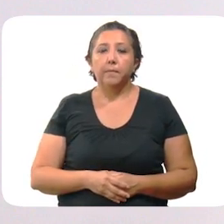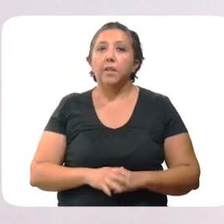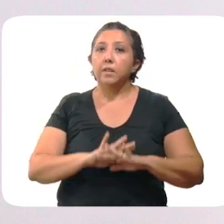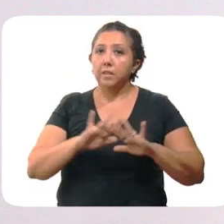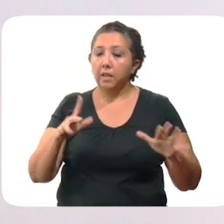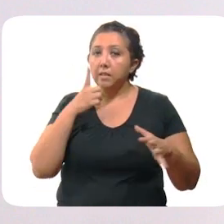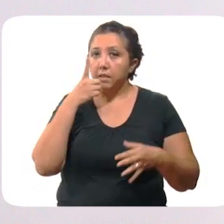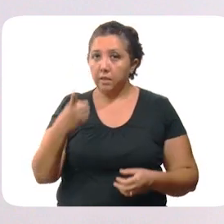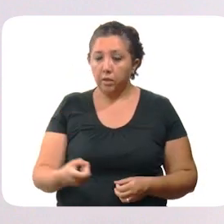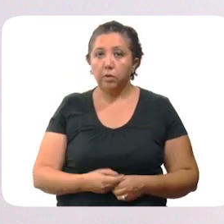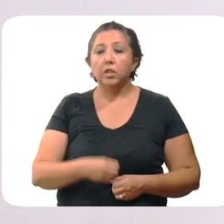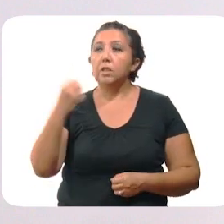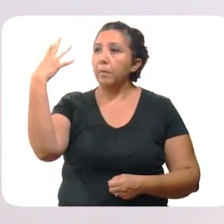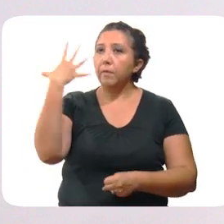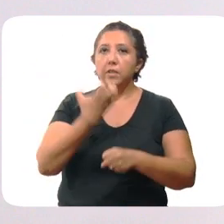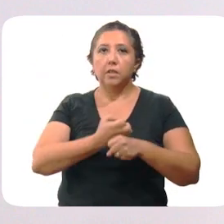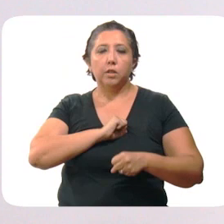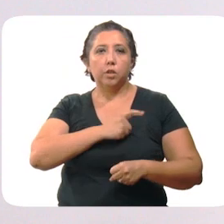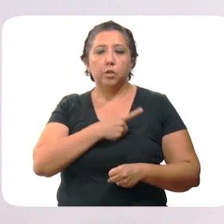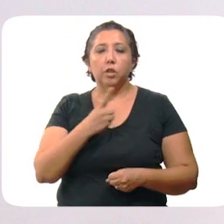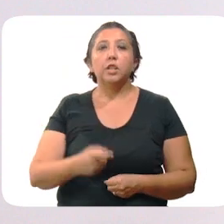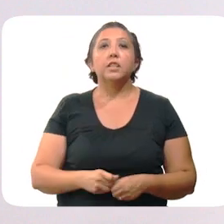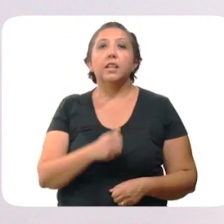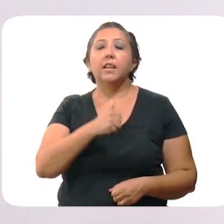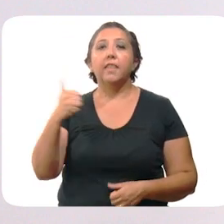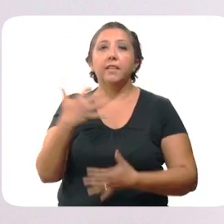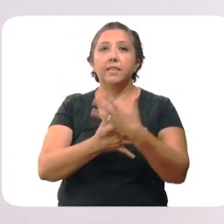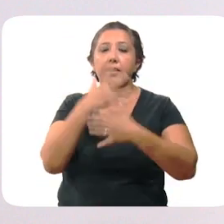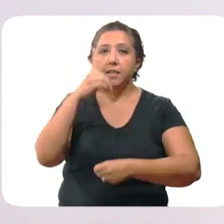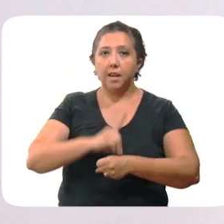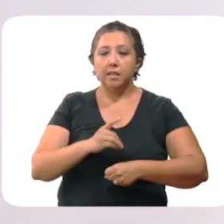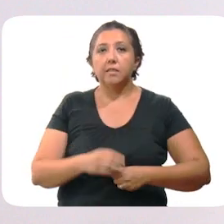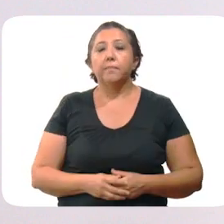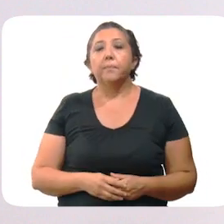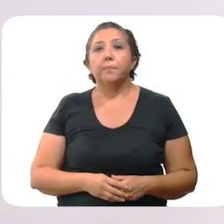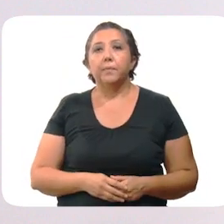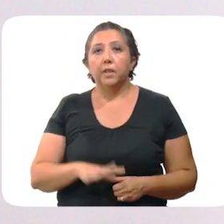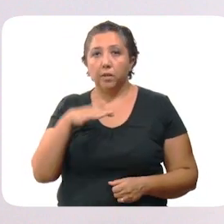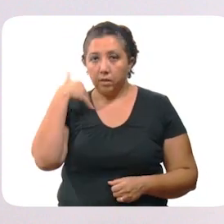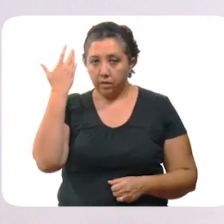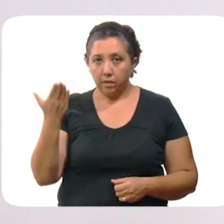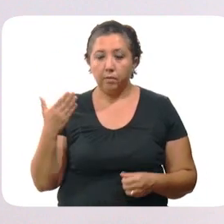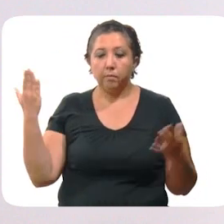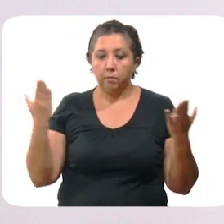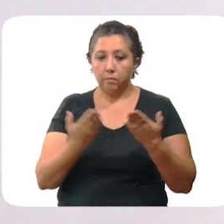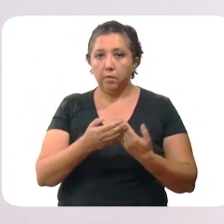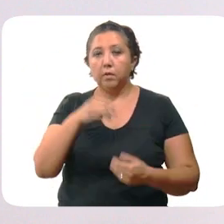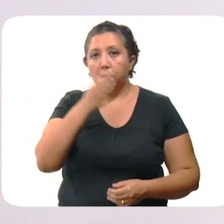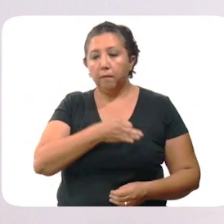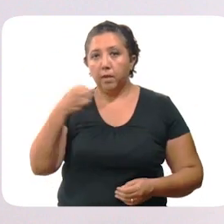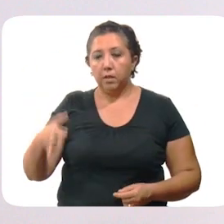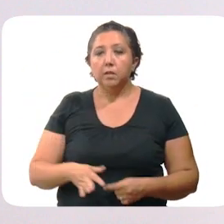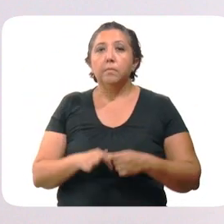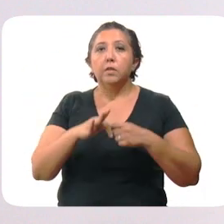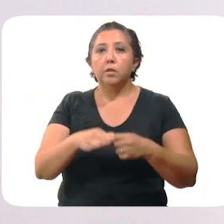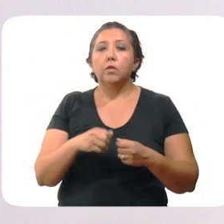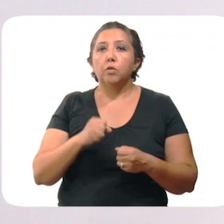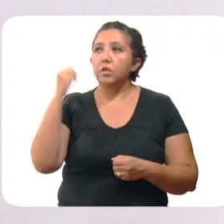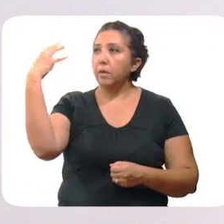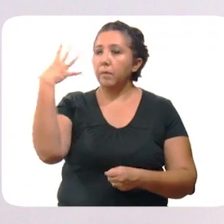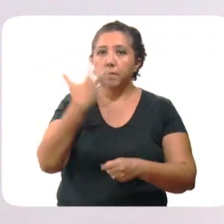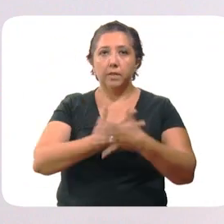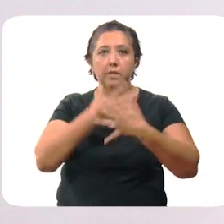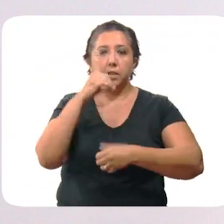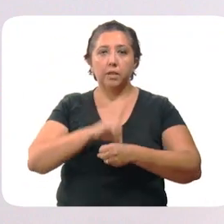Como se ha informado, el semáforo estatal de salud se va a dar a conocer cada 15 días, con la finalidad de homologar fechas de presentación con el